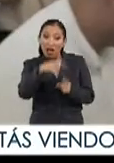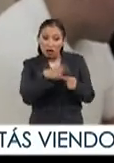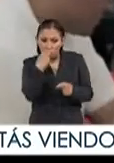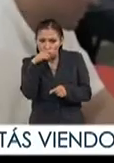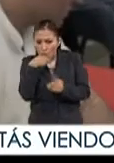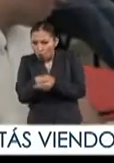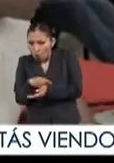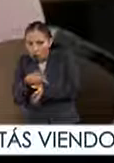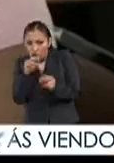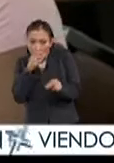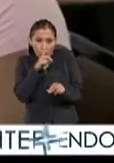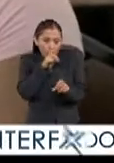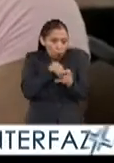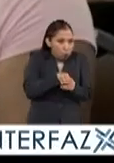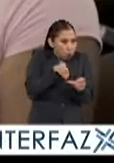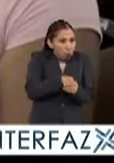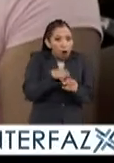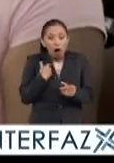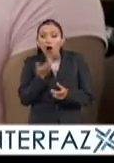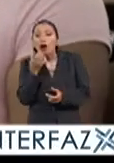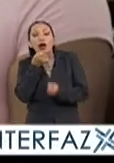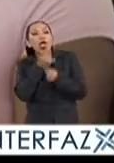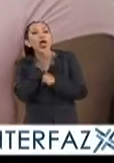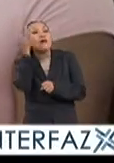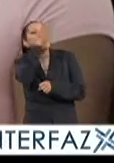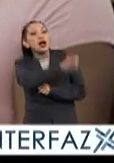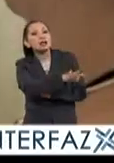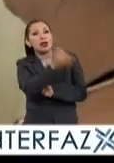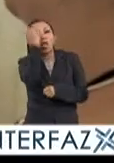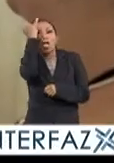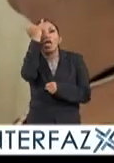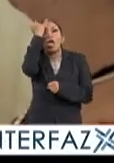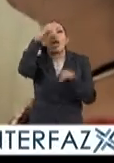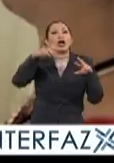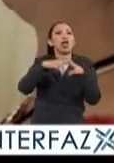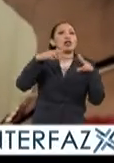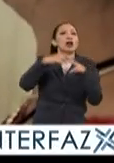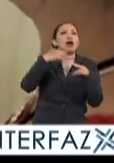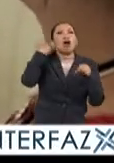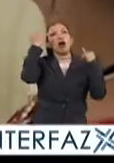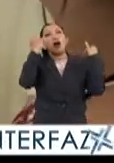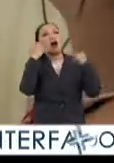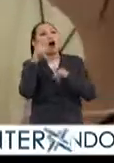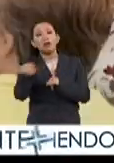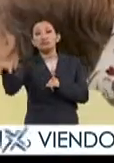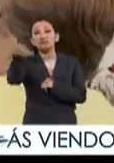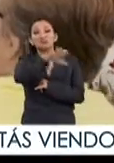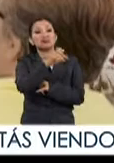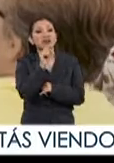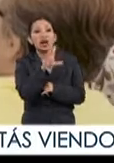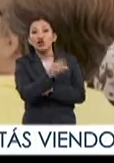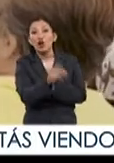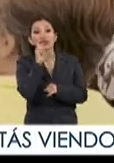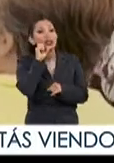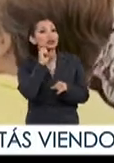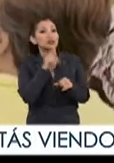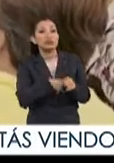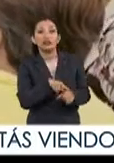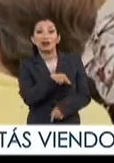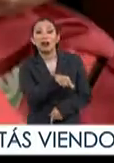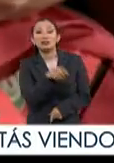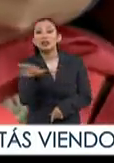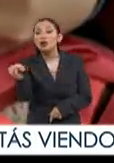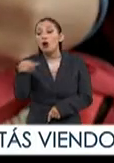ocultamiento e información falseada basada en creencias y mitos que se han tejido en torno no a la sexualidad